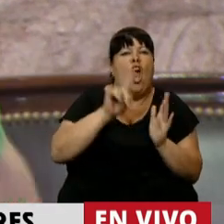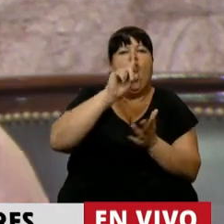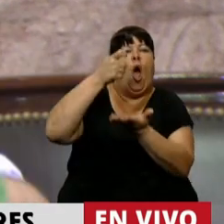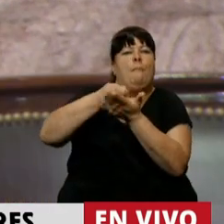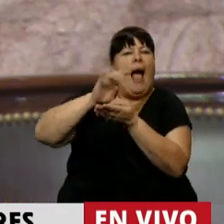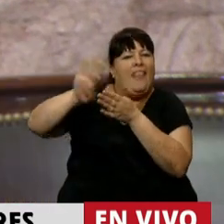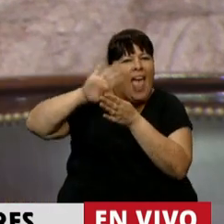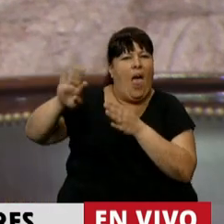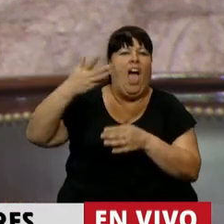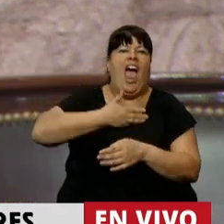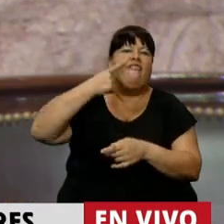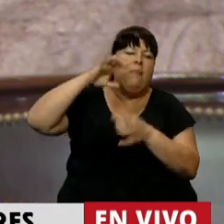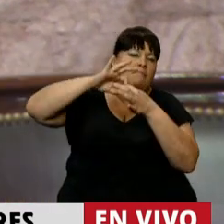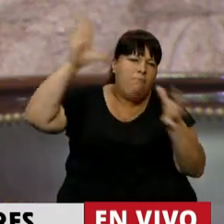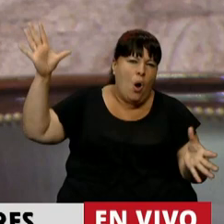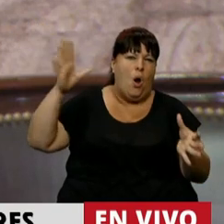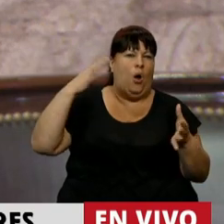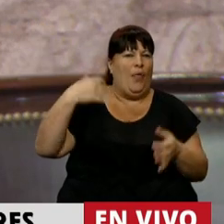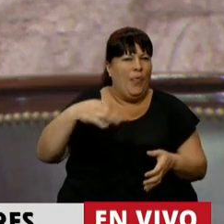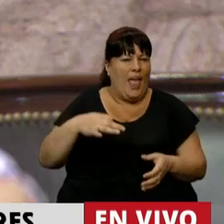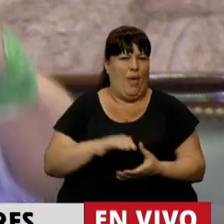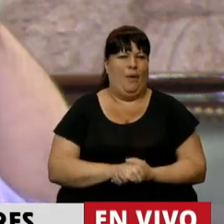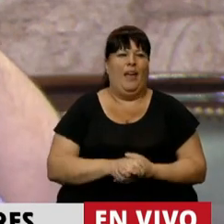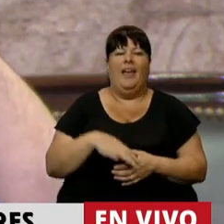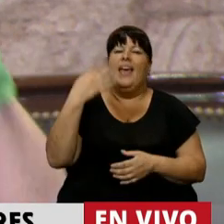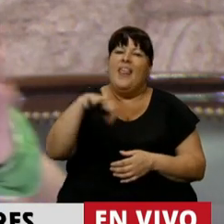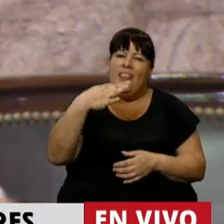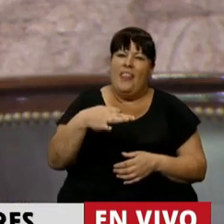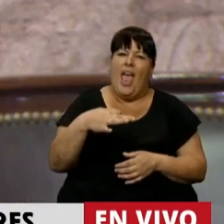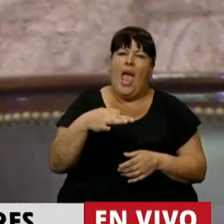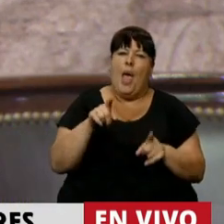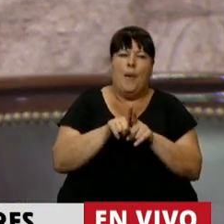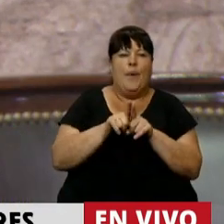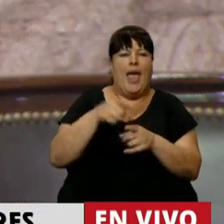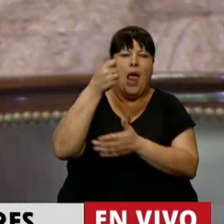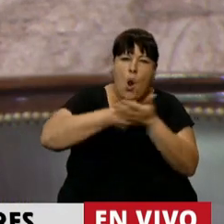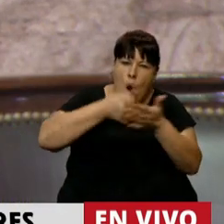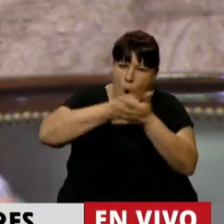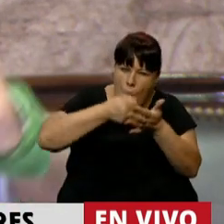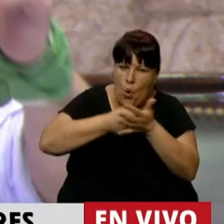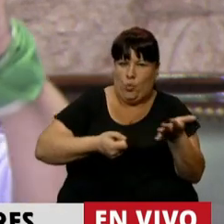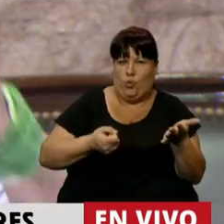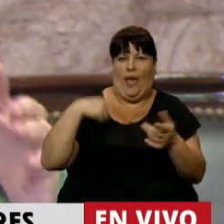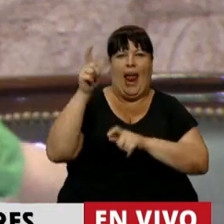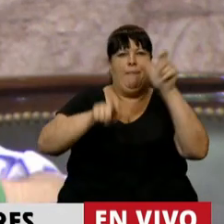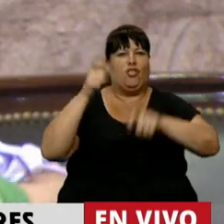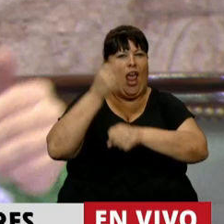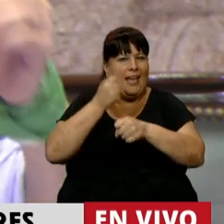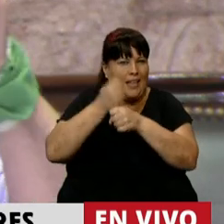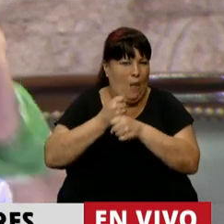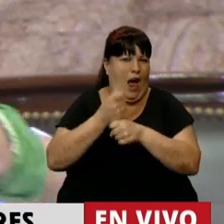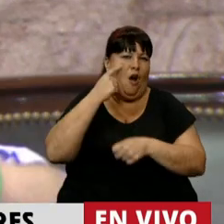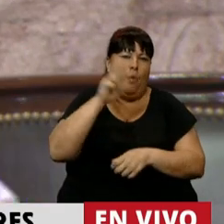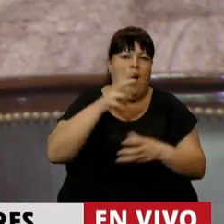de la deuda, la ruptura con el Fondo Monetario Internacional, que tiene que ser una verdadera bandera de lucha de los trabajadores y